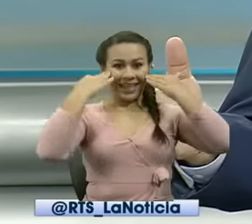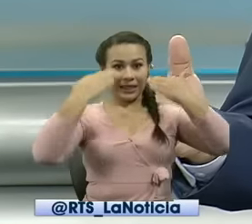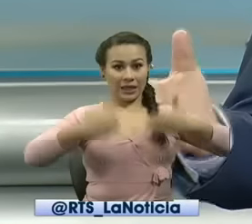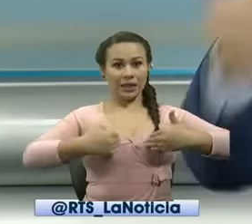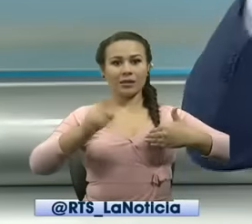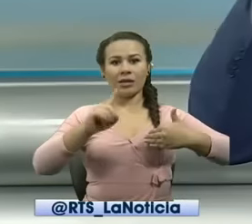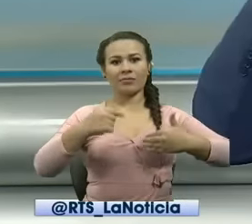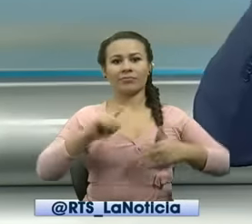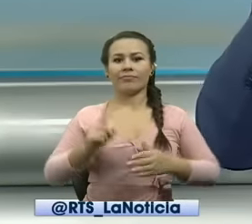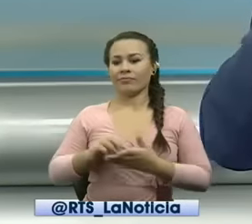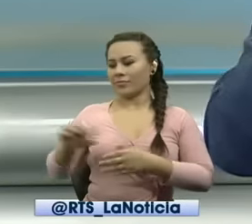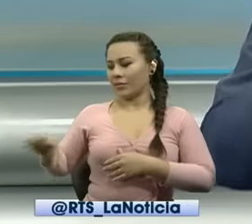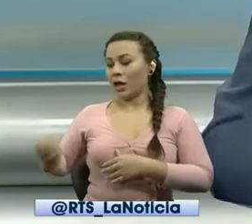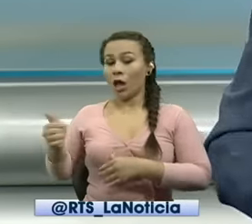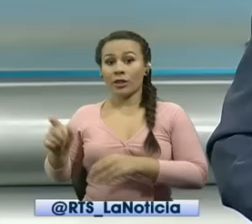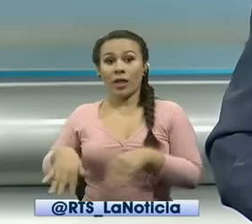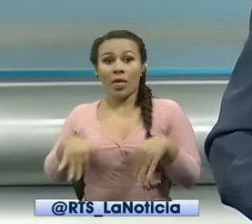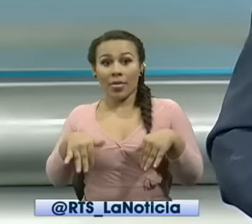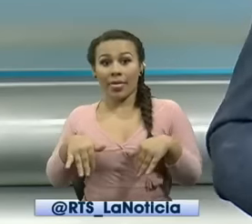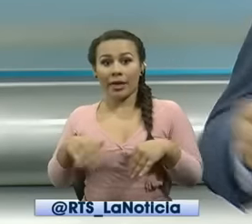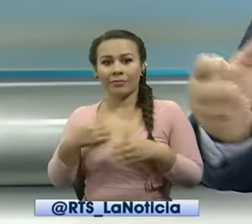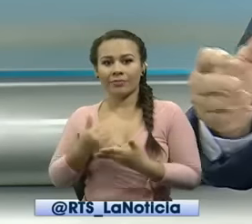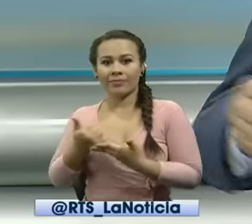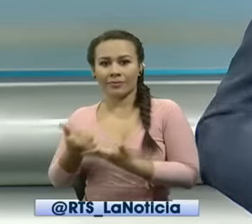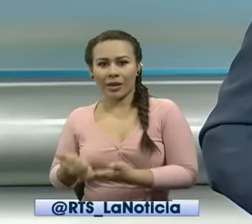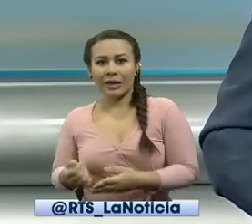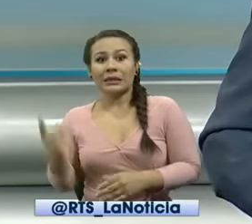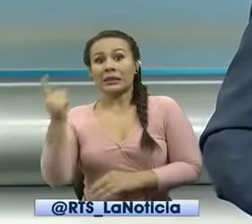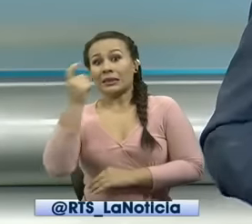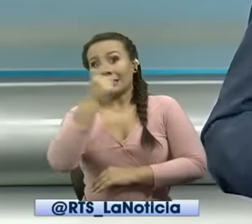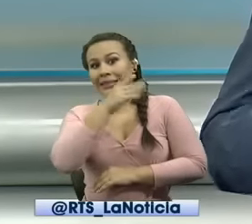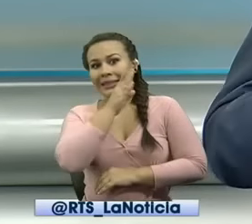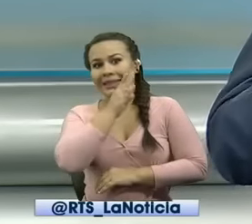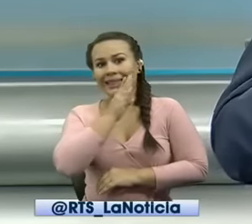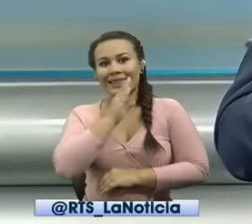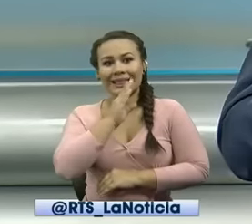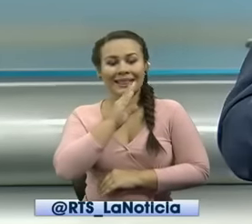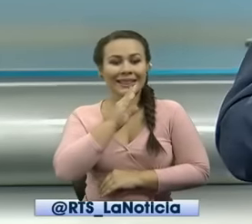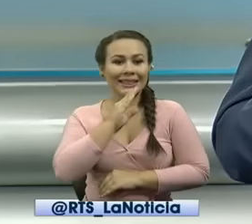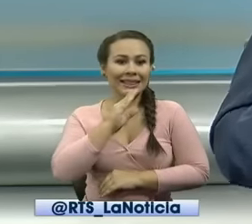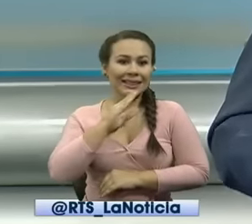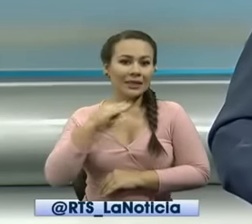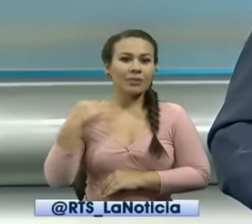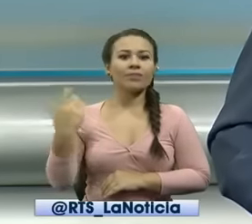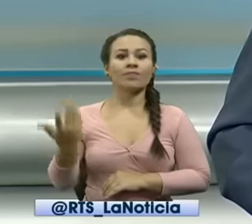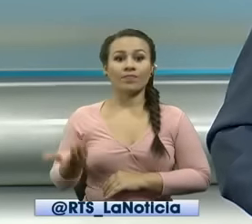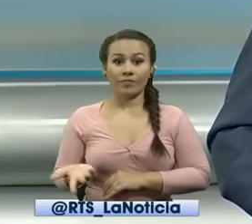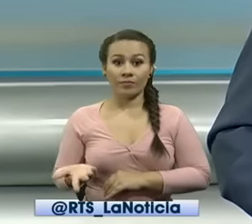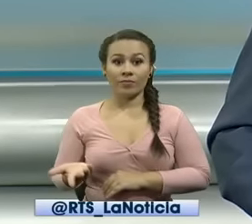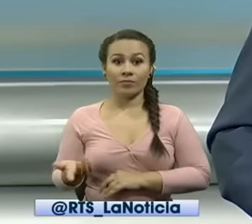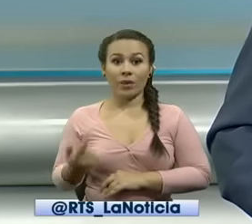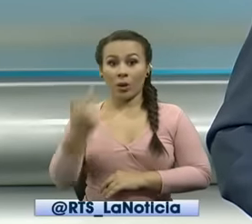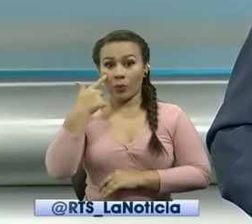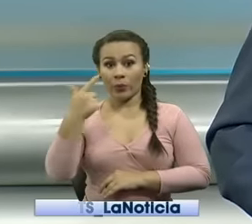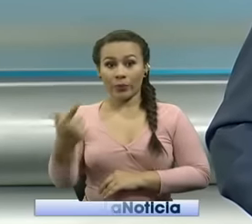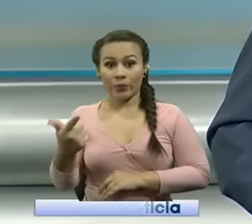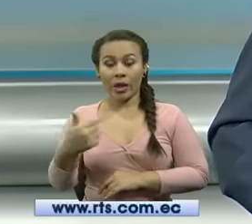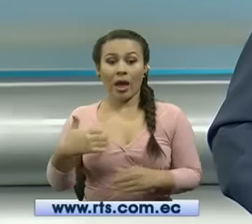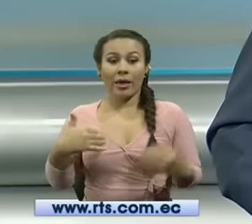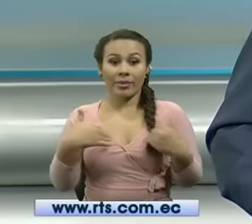otro a otro ser humano ojo mucho más difícil todavía dejar de atenderse uno mismo para vender a un animalito